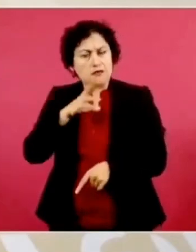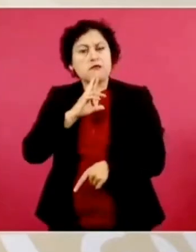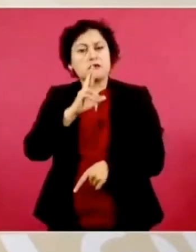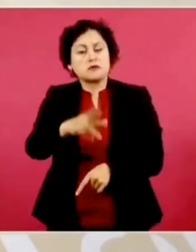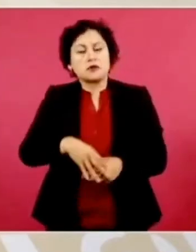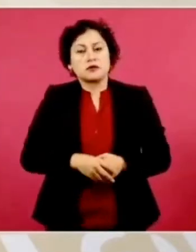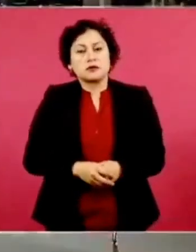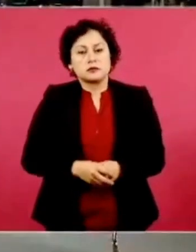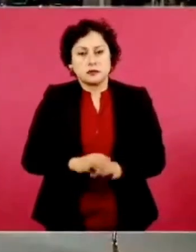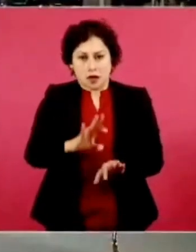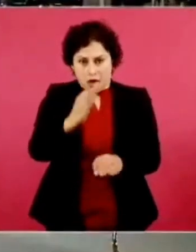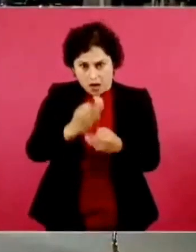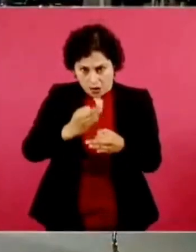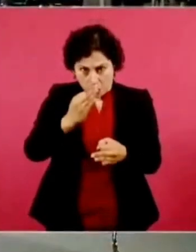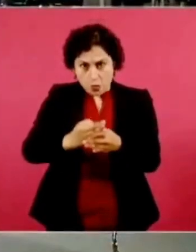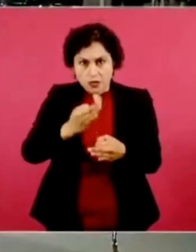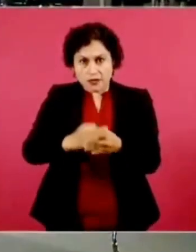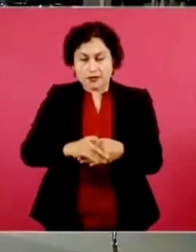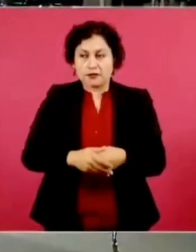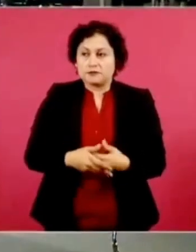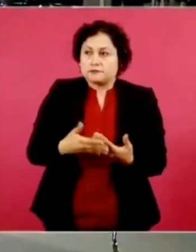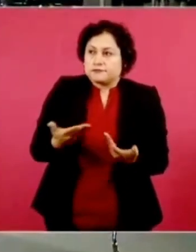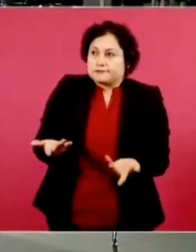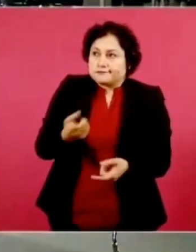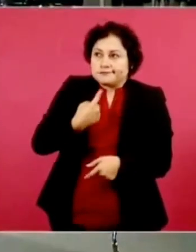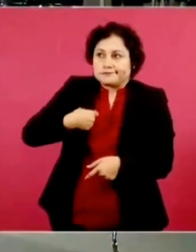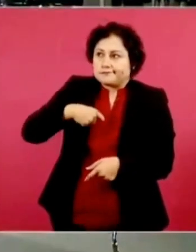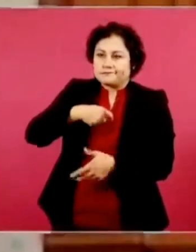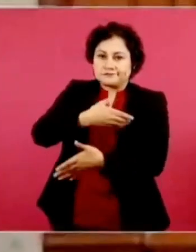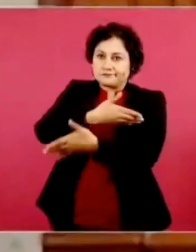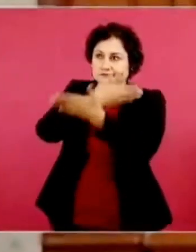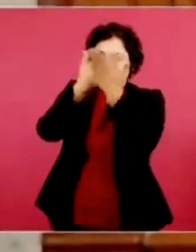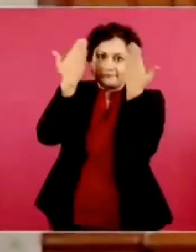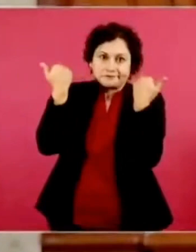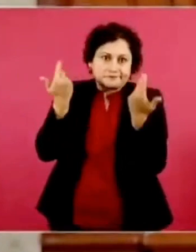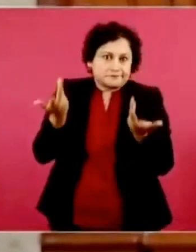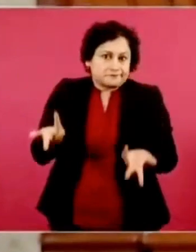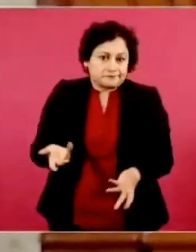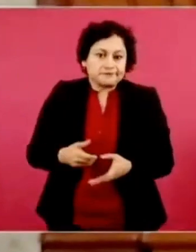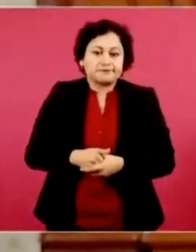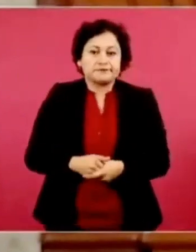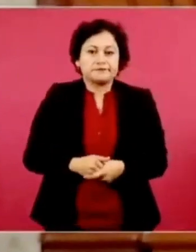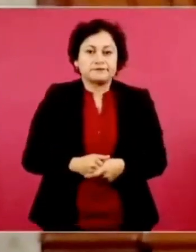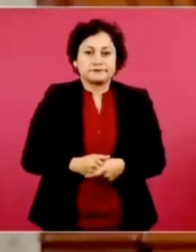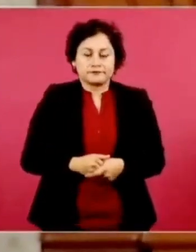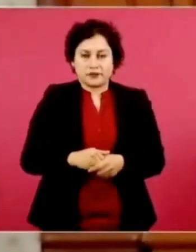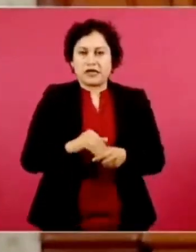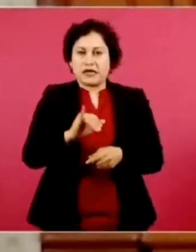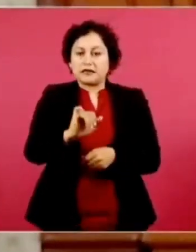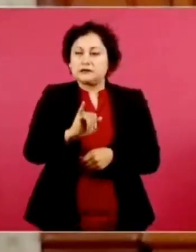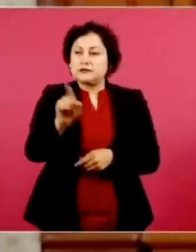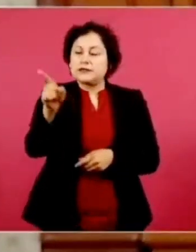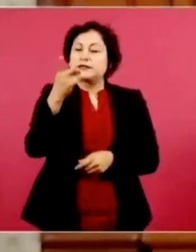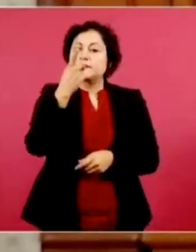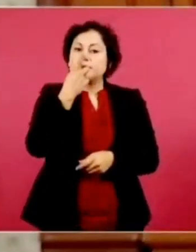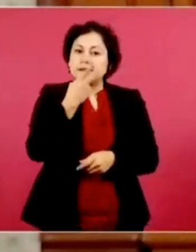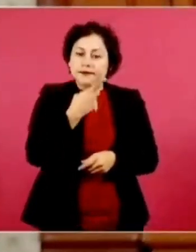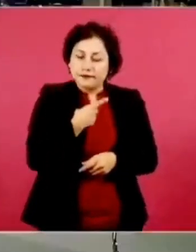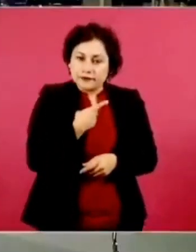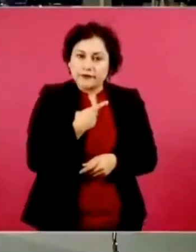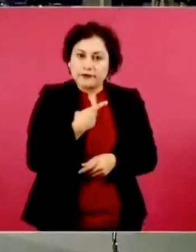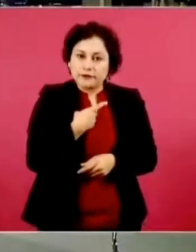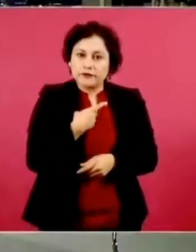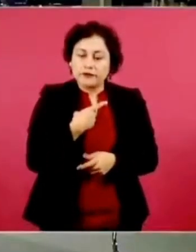Ahora mismo, ¿no? Bueno, la desconocemos hasta la fecha. Sí, porque sí me dijo el día